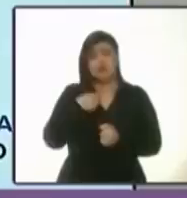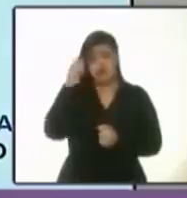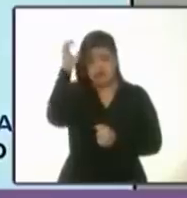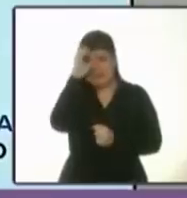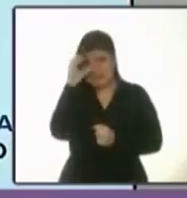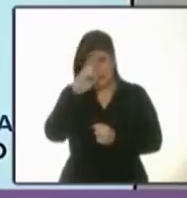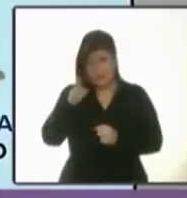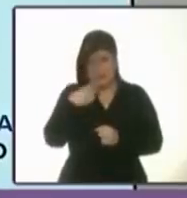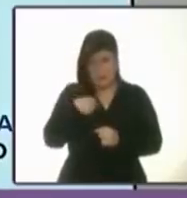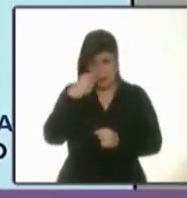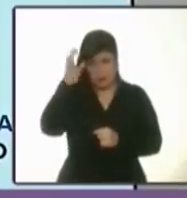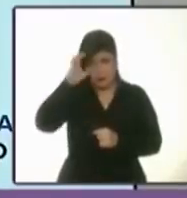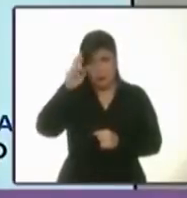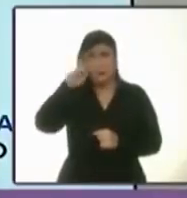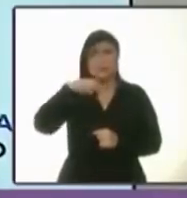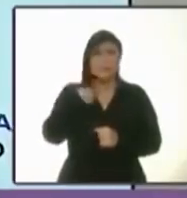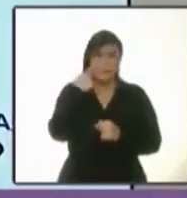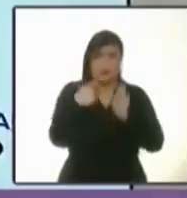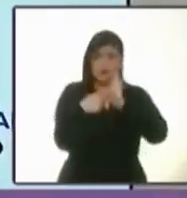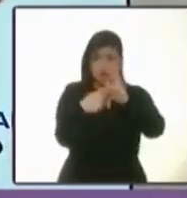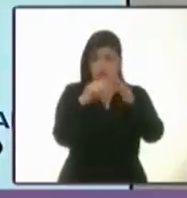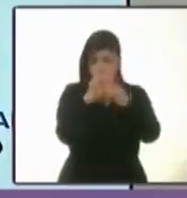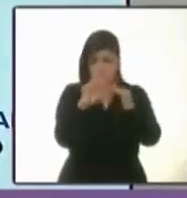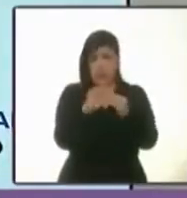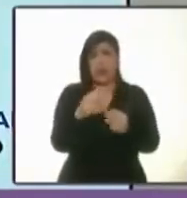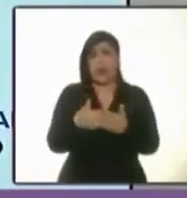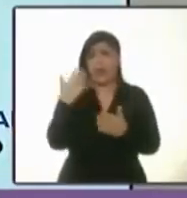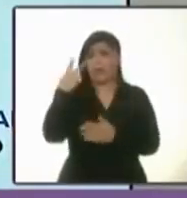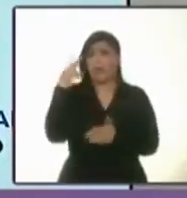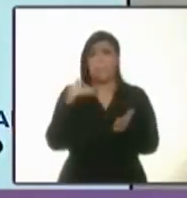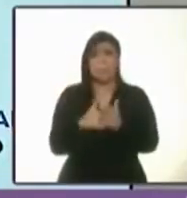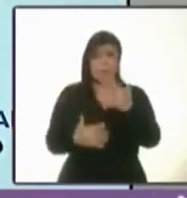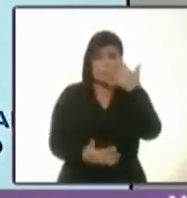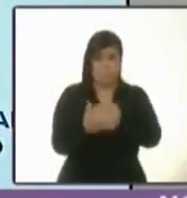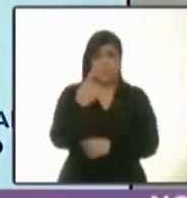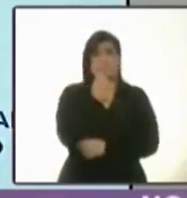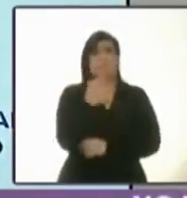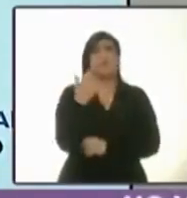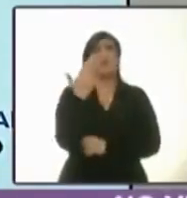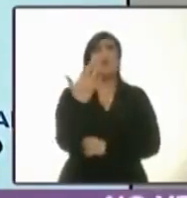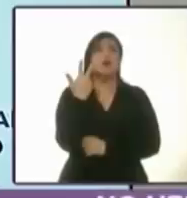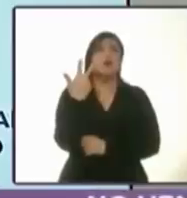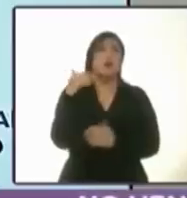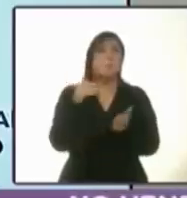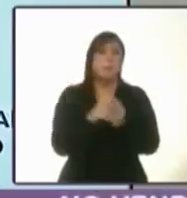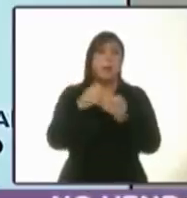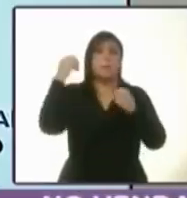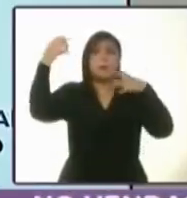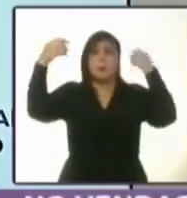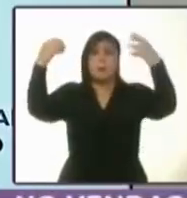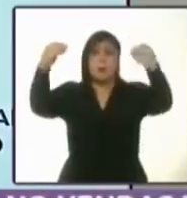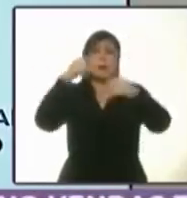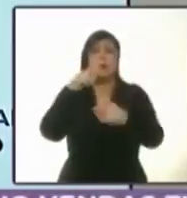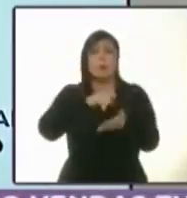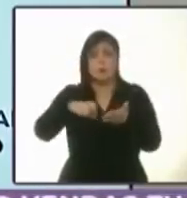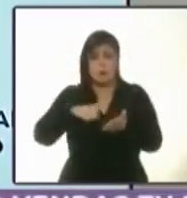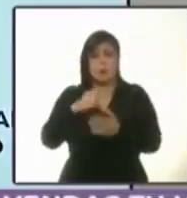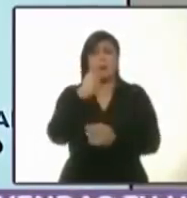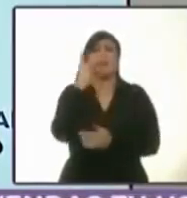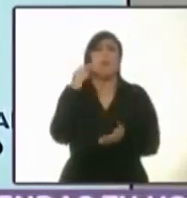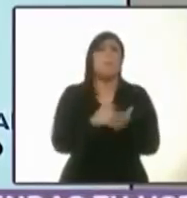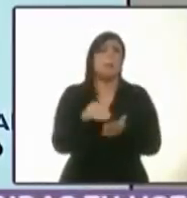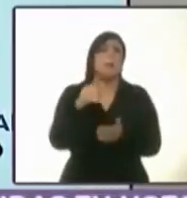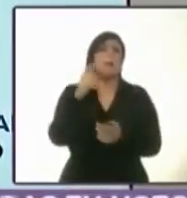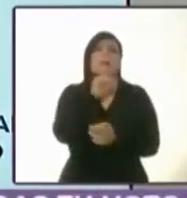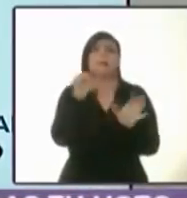la información, tengo que demostrarlo. 2015, 158 mil lámparas compradas, 2 mil 600 millones